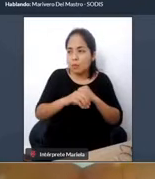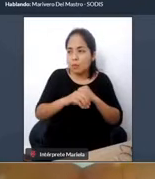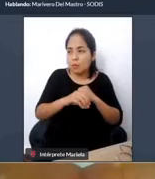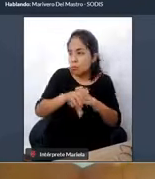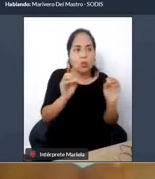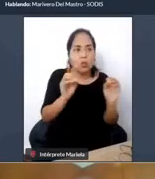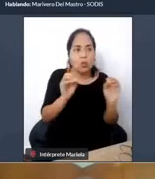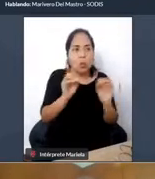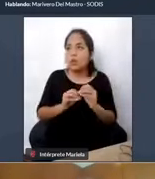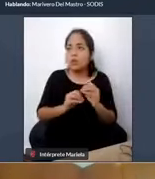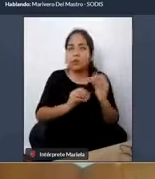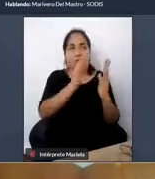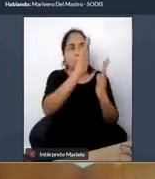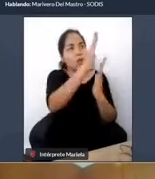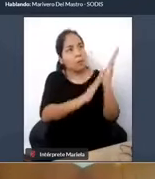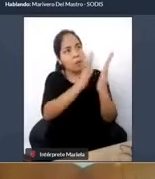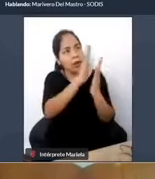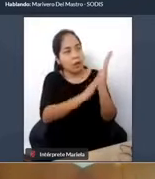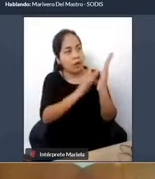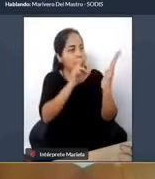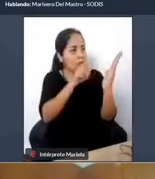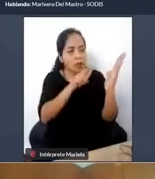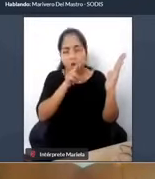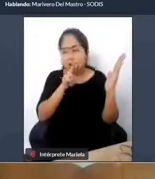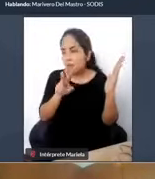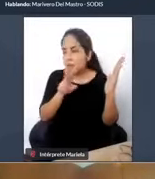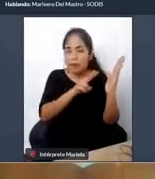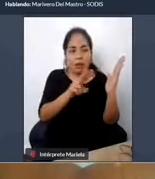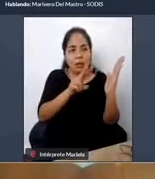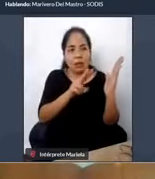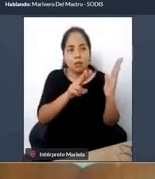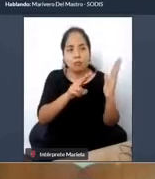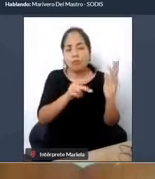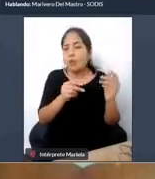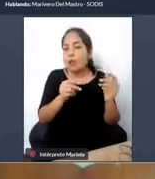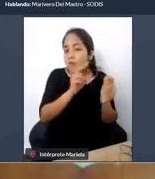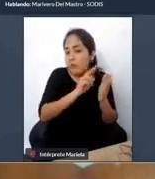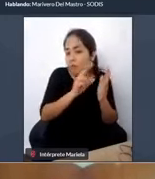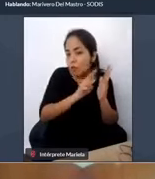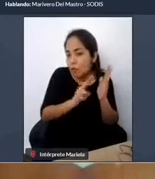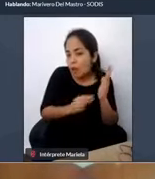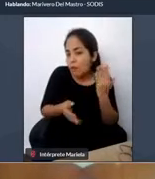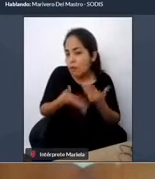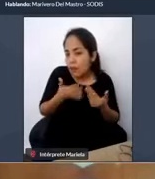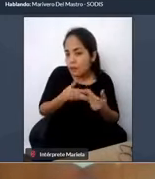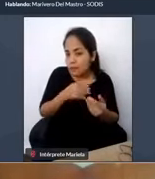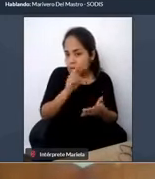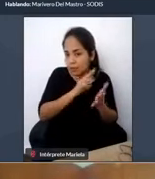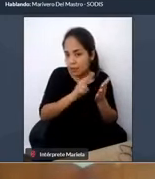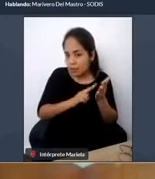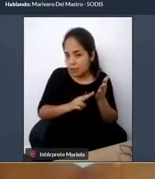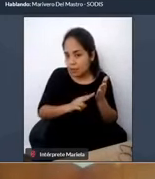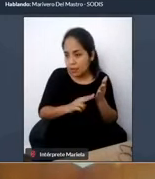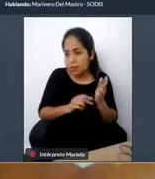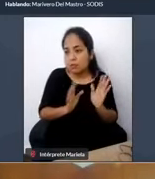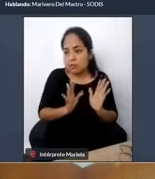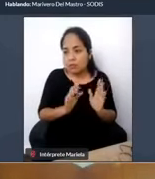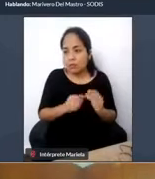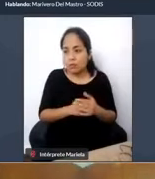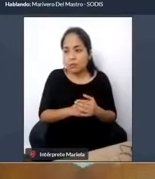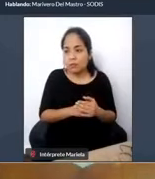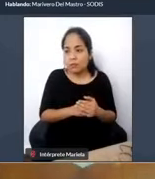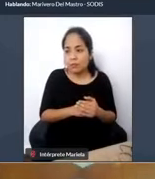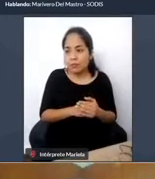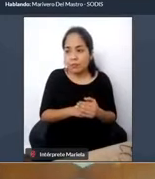o en las estaciones deben estar en un formato de lenguaje sencillo igual que la señalética para personas por ejemplo con